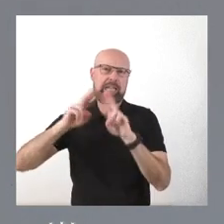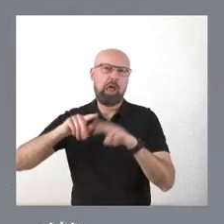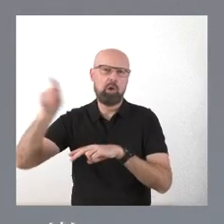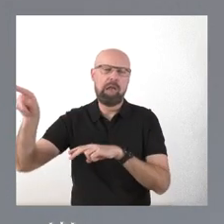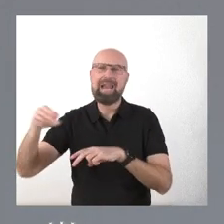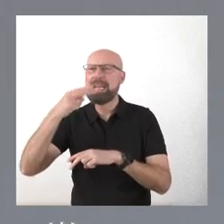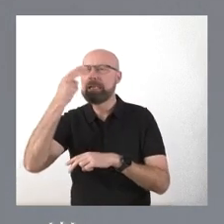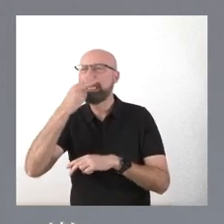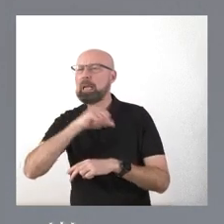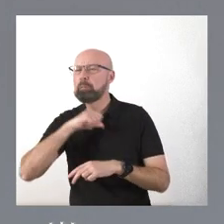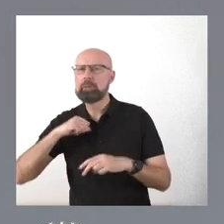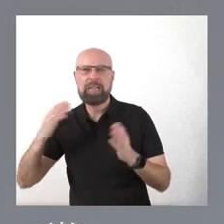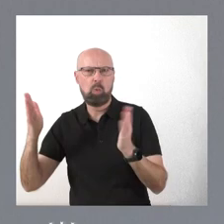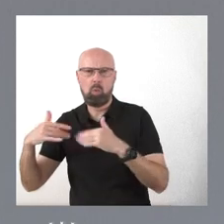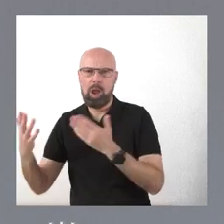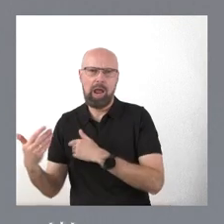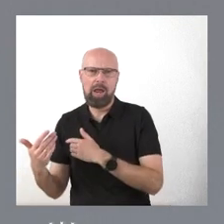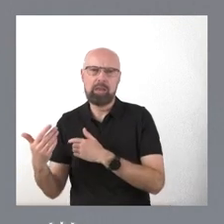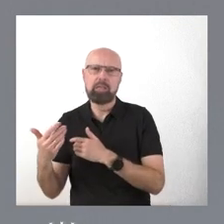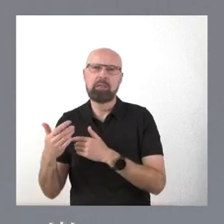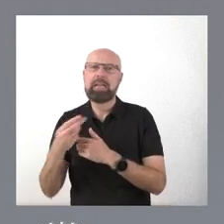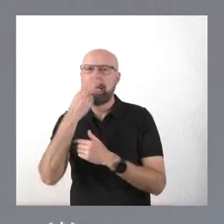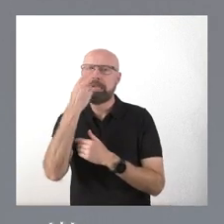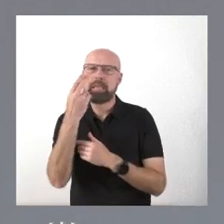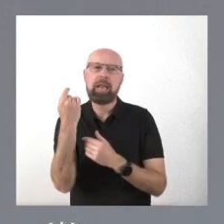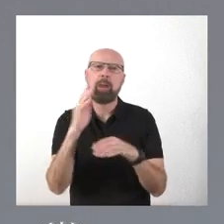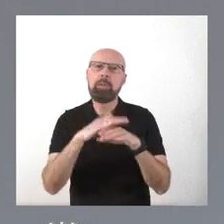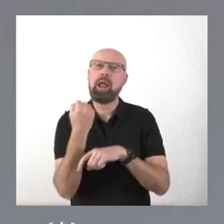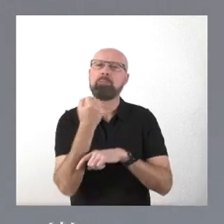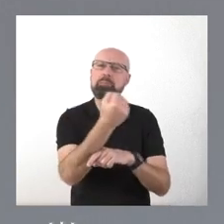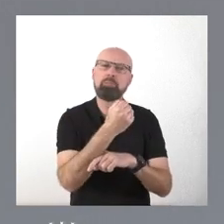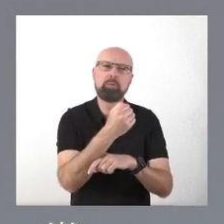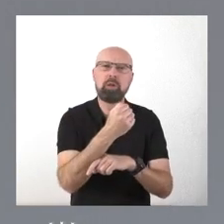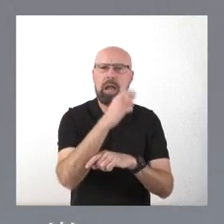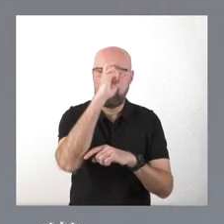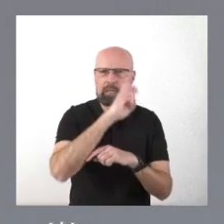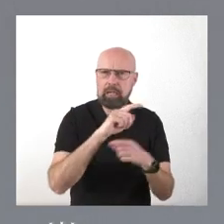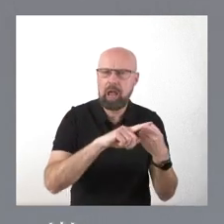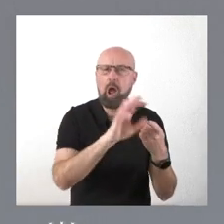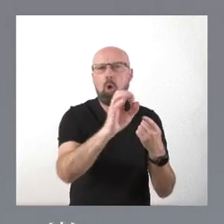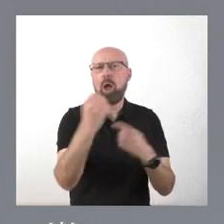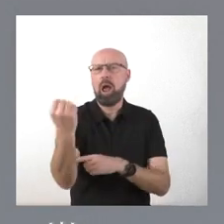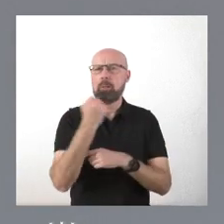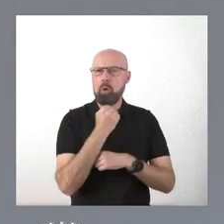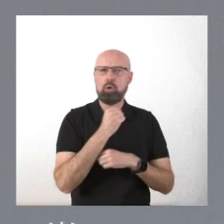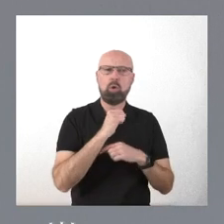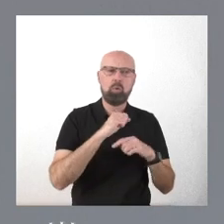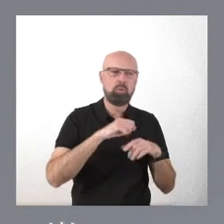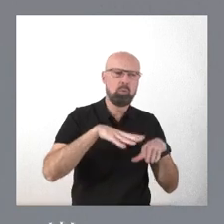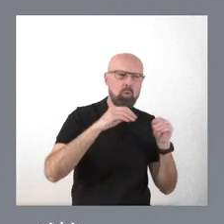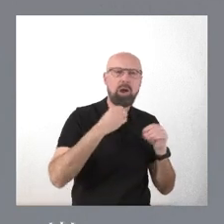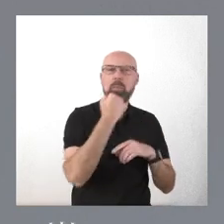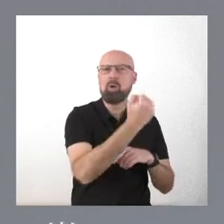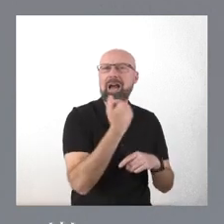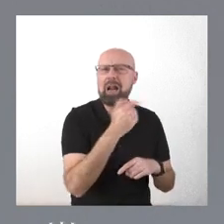la Junta, ni con el Cabildo, ni con Burgos, ni con Albacete. Quien va hacer un dictamen profesional y, a